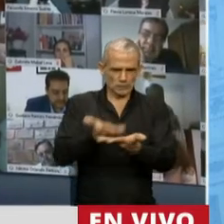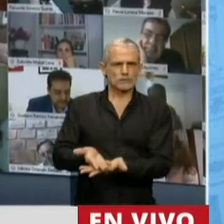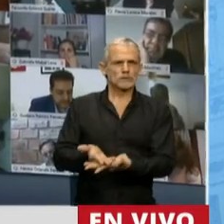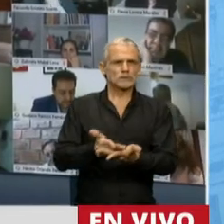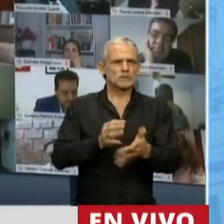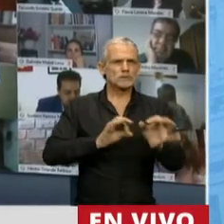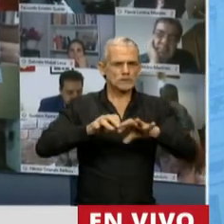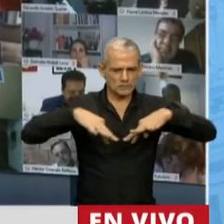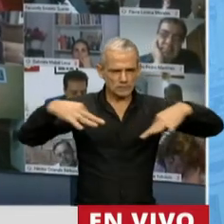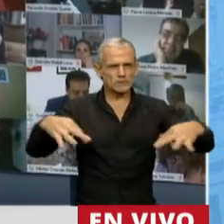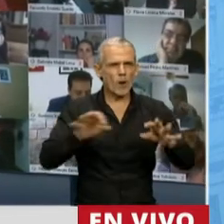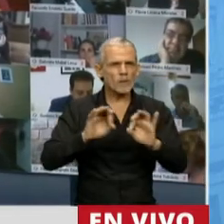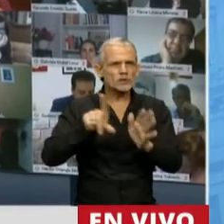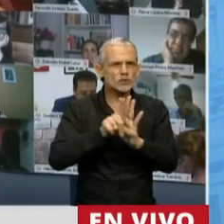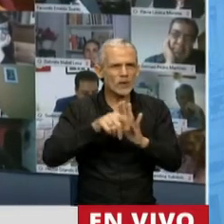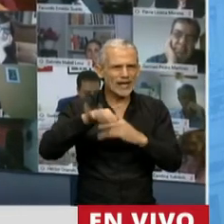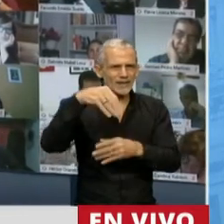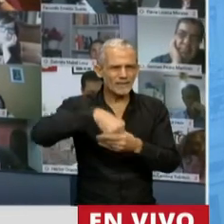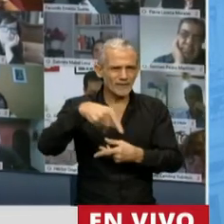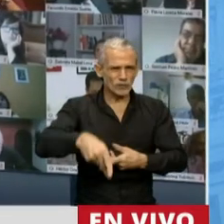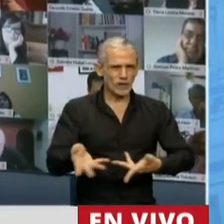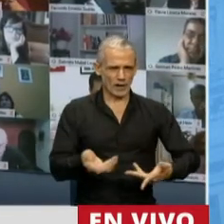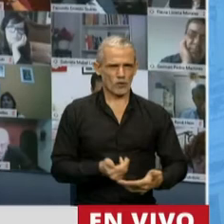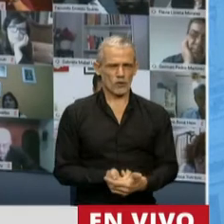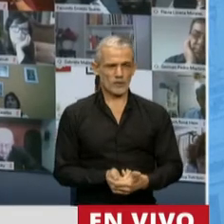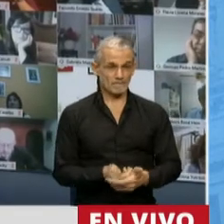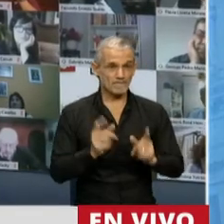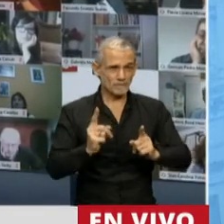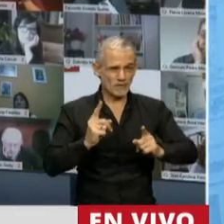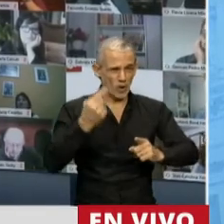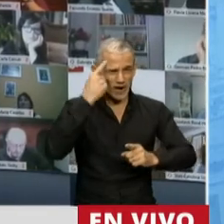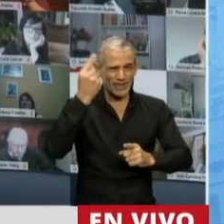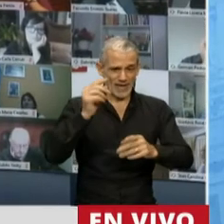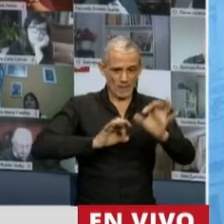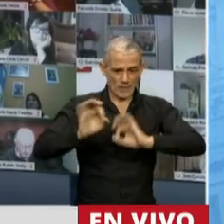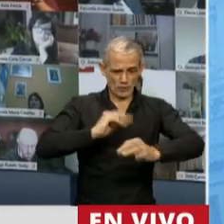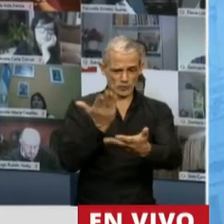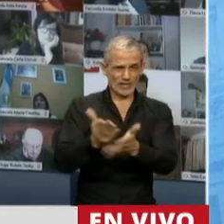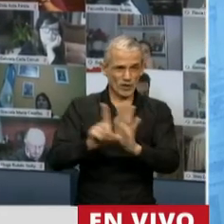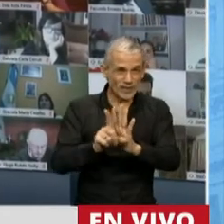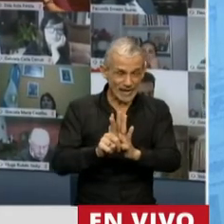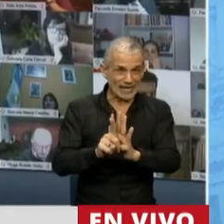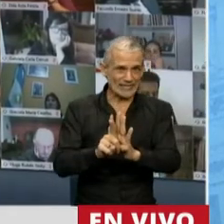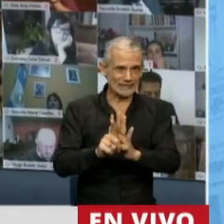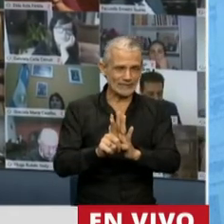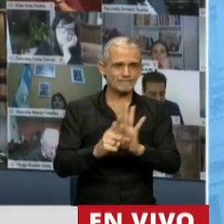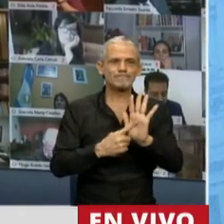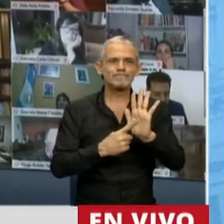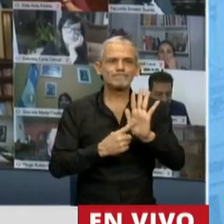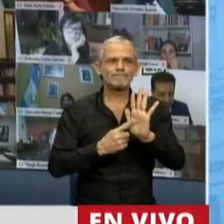esta iniciativa que vamos a votar hoy. Al igual que la iniciativa que establece, la